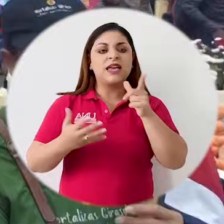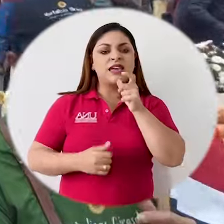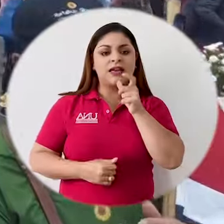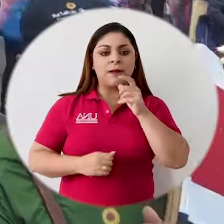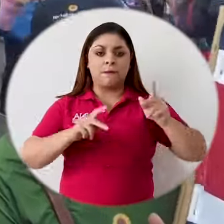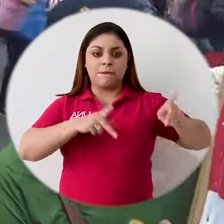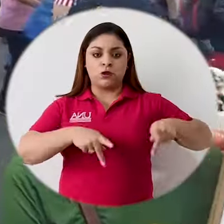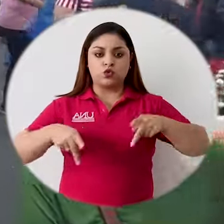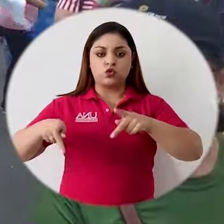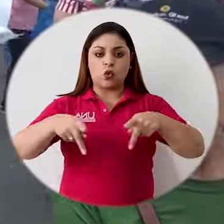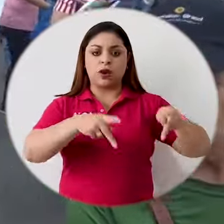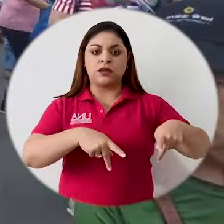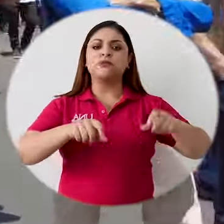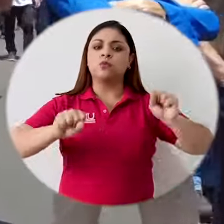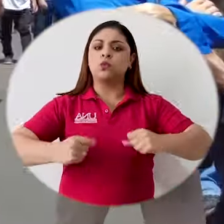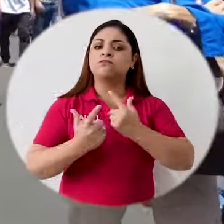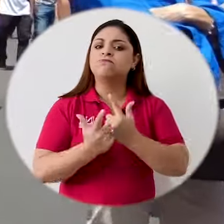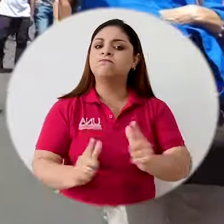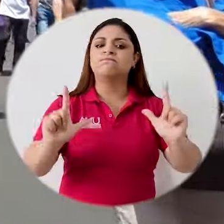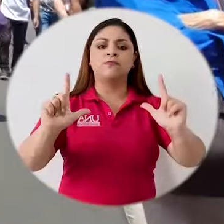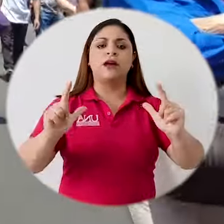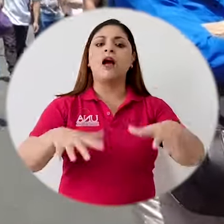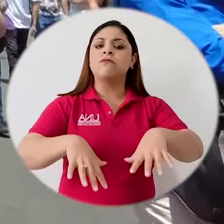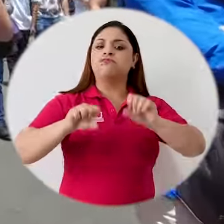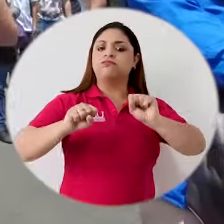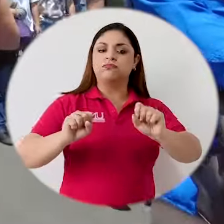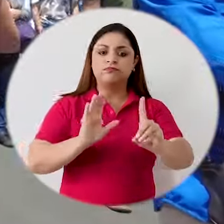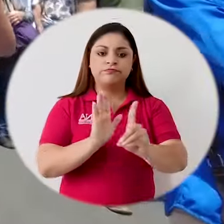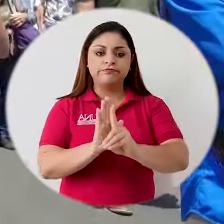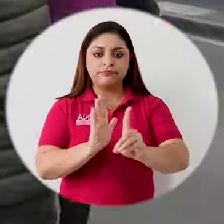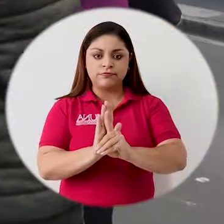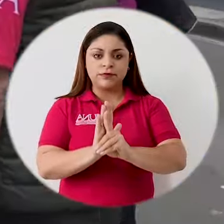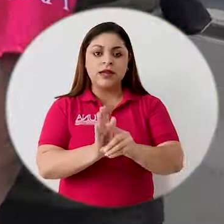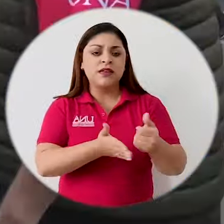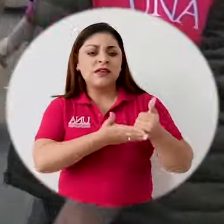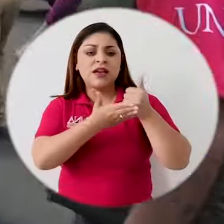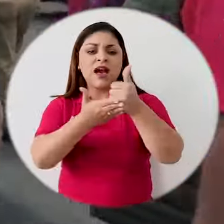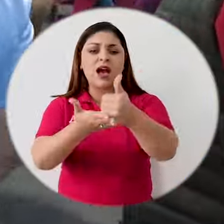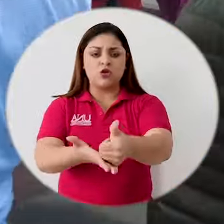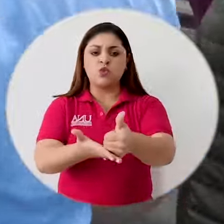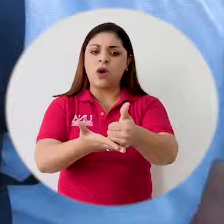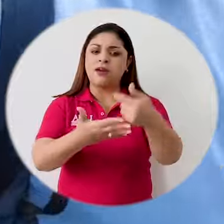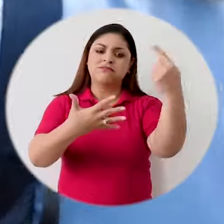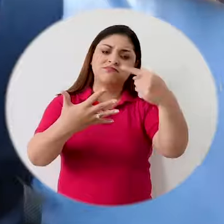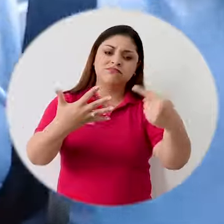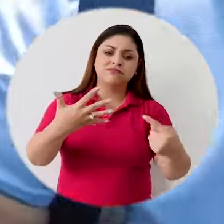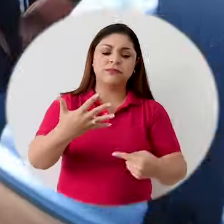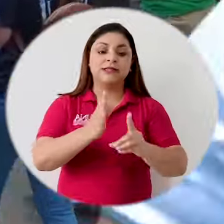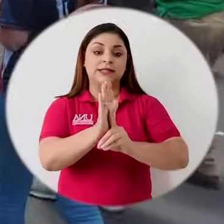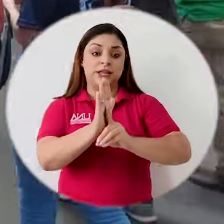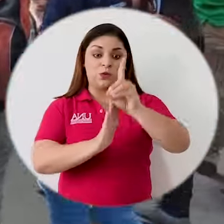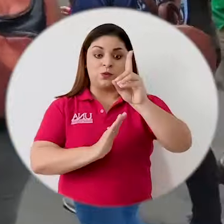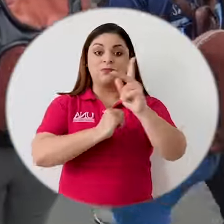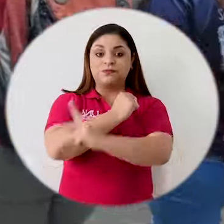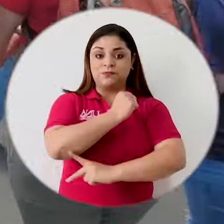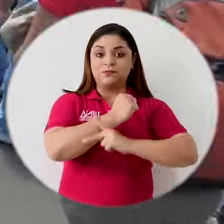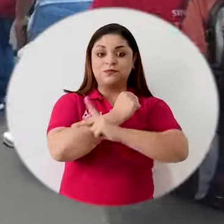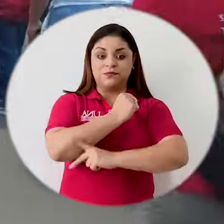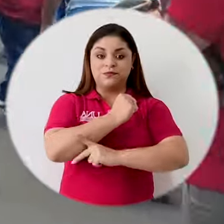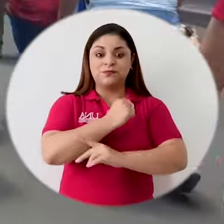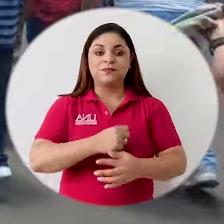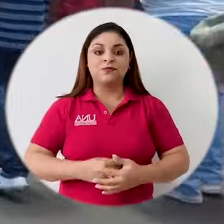libertad puedan ejercer sus derechos y contribuir de manera amplia al desarrollo país.